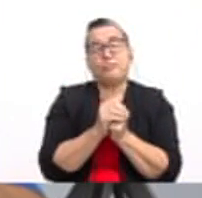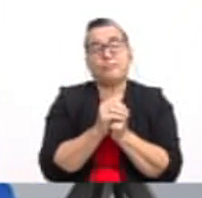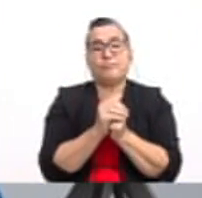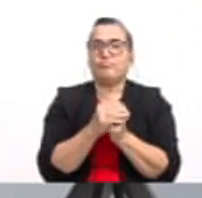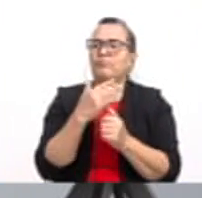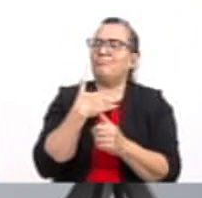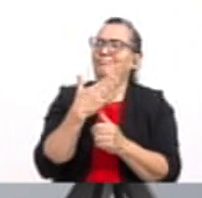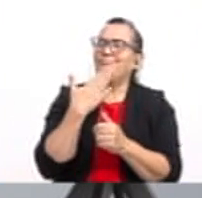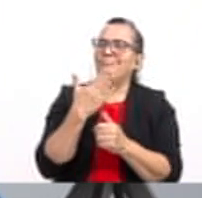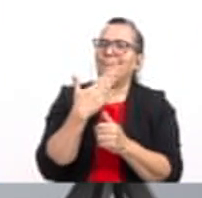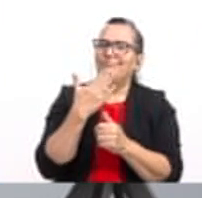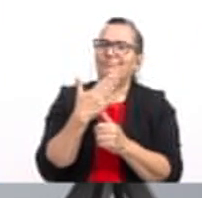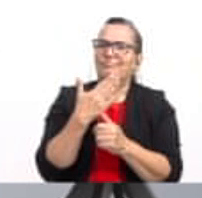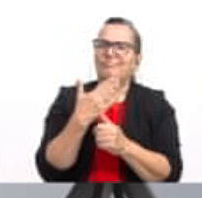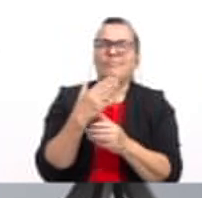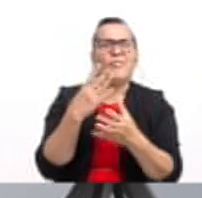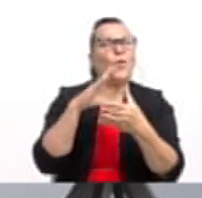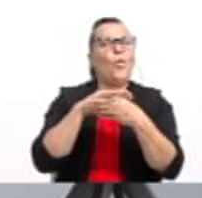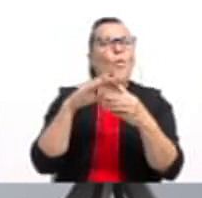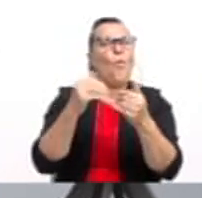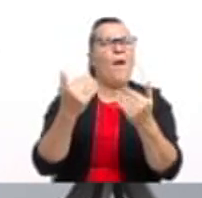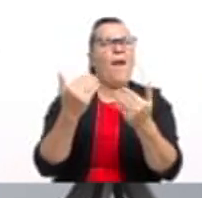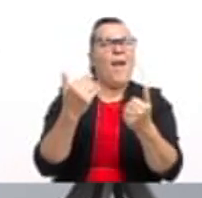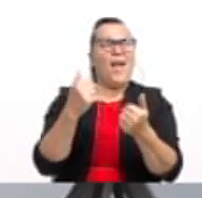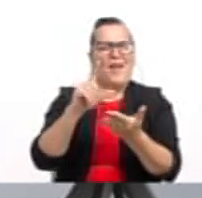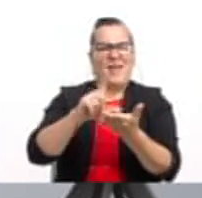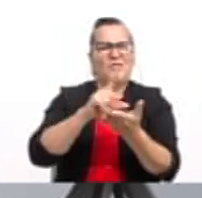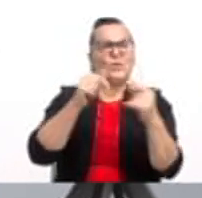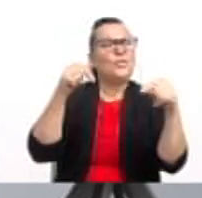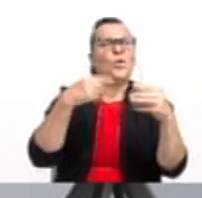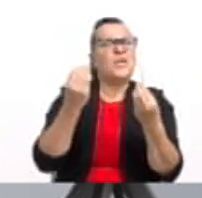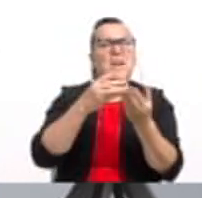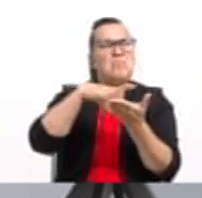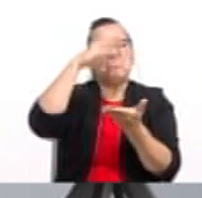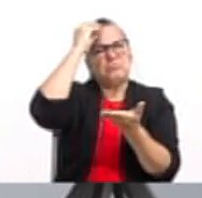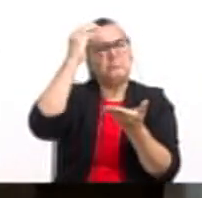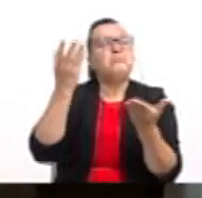Muchas gracias, Lester. Cuéntanos, ¿qué aprendiste en nuestra clase del día de hoy?